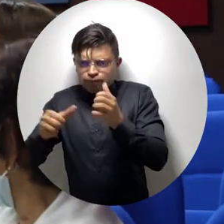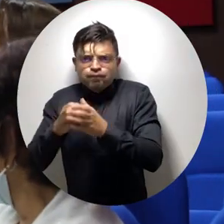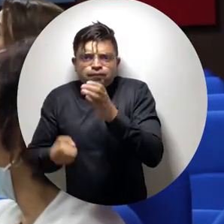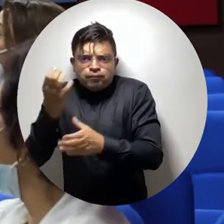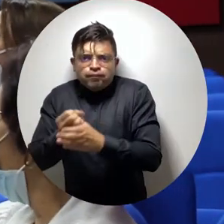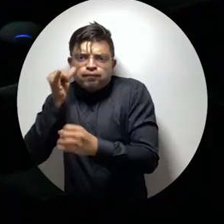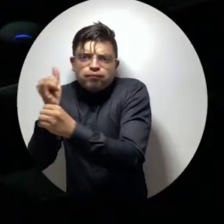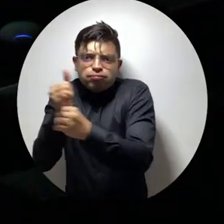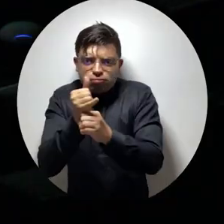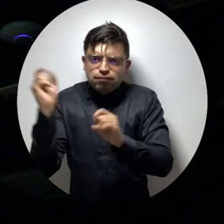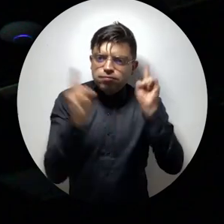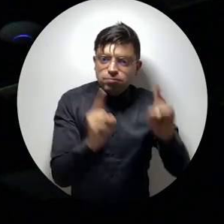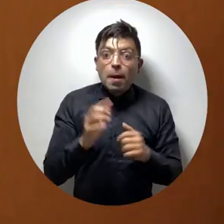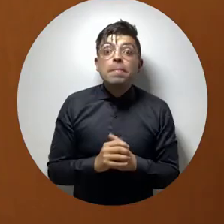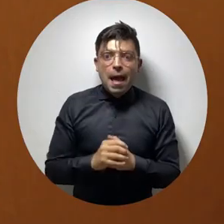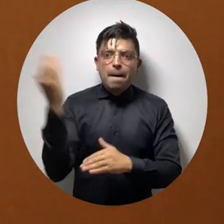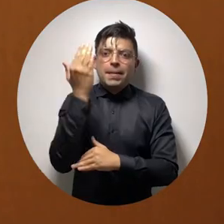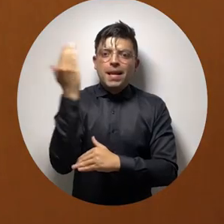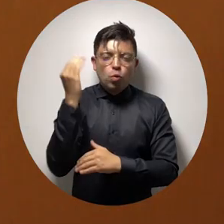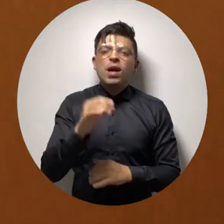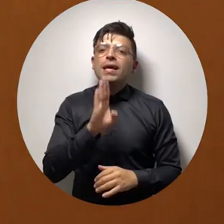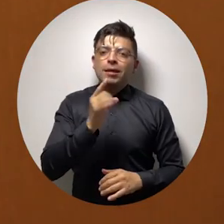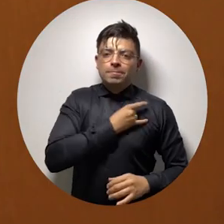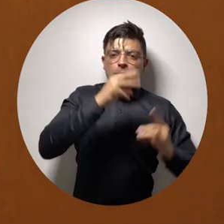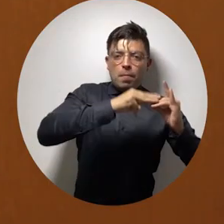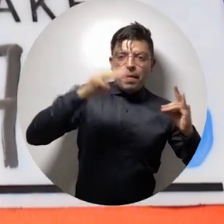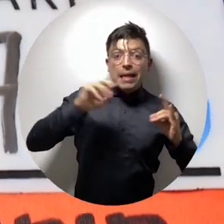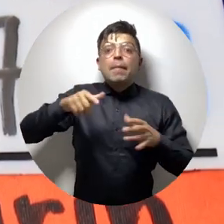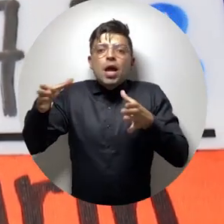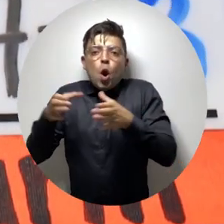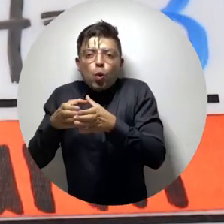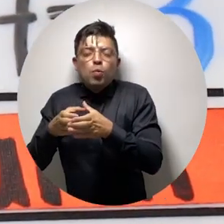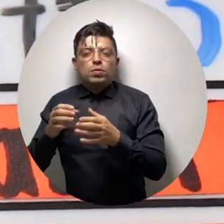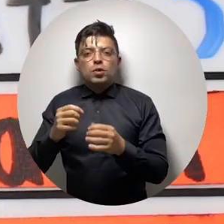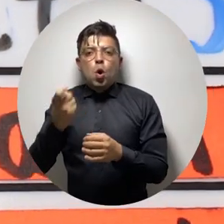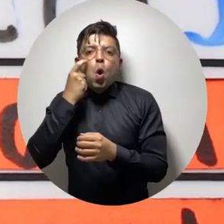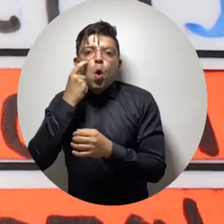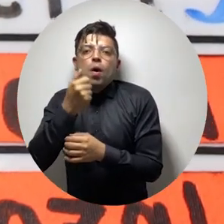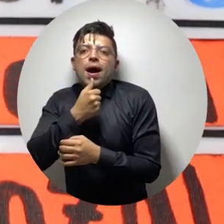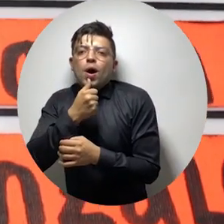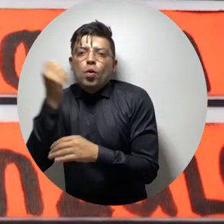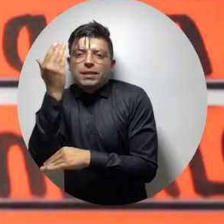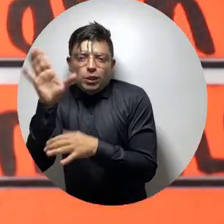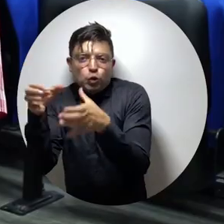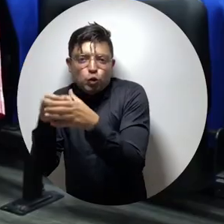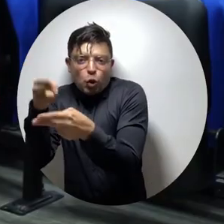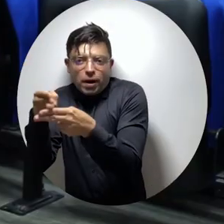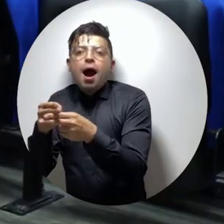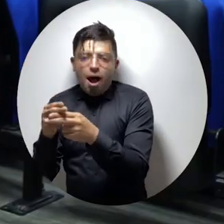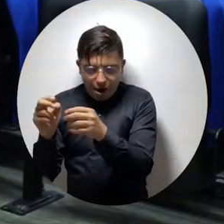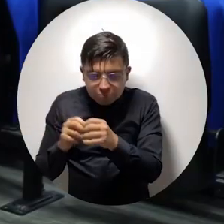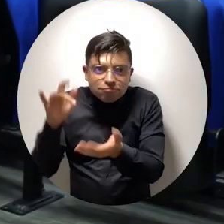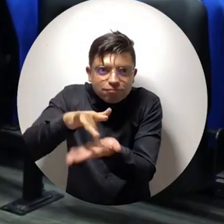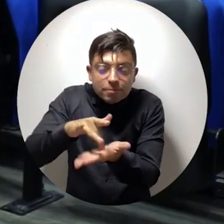y donde se observaron las primeras imágenes de la película coproducida entre Unimagdalena y Ojo Agua Cine desde hace tres años. La